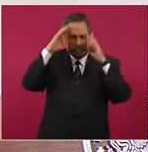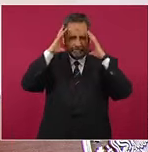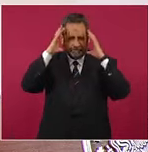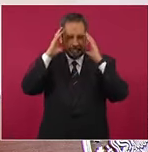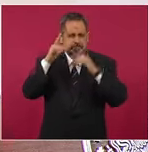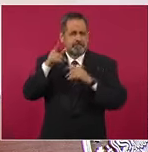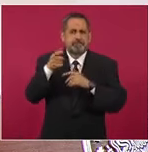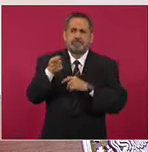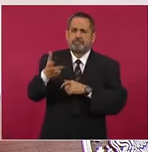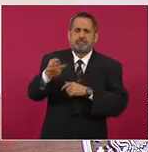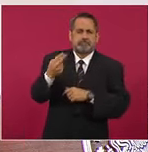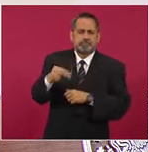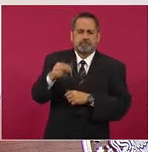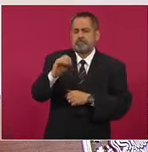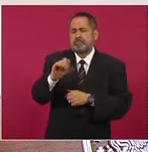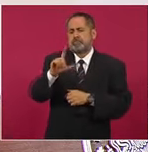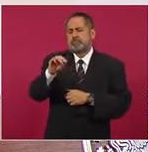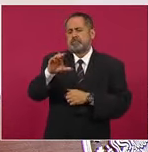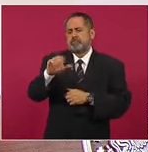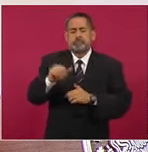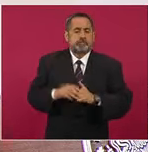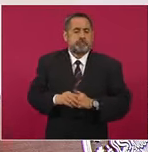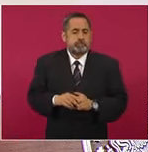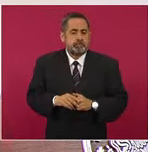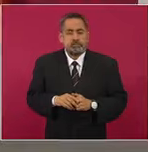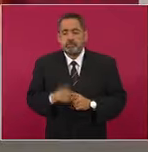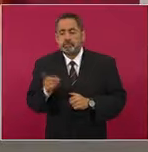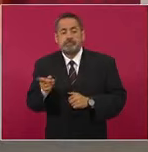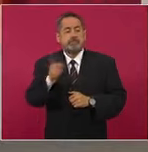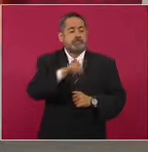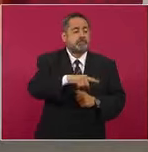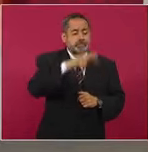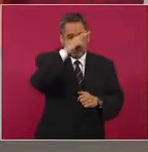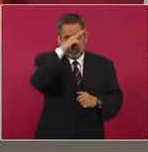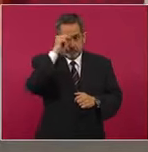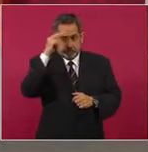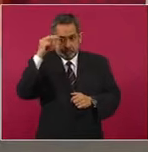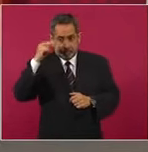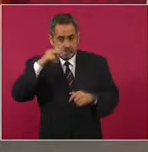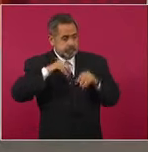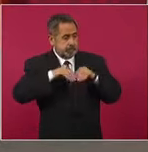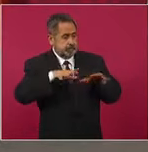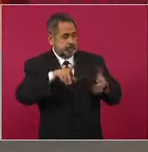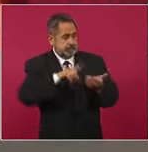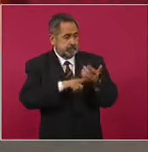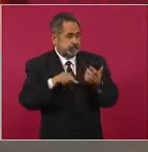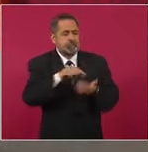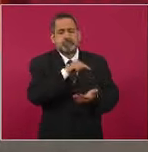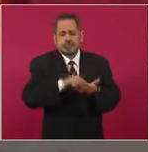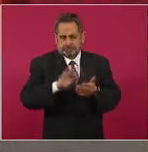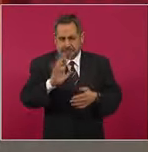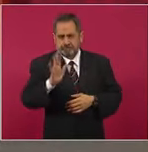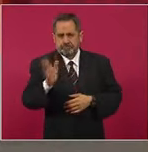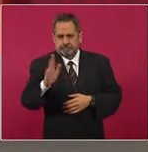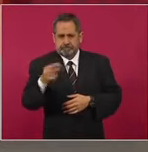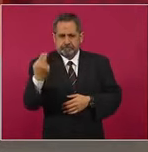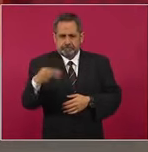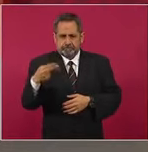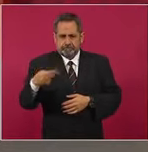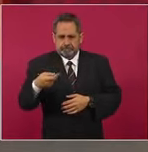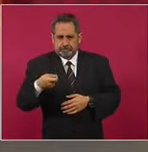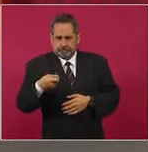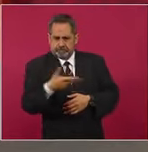Los distritos de Riego de Nayarit, ahí sí tienen nombre también, es